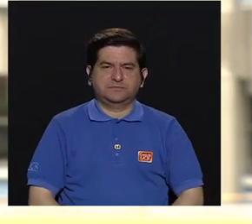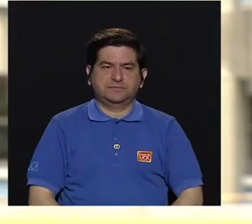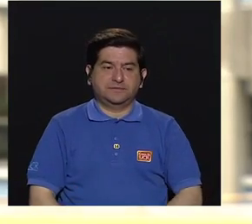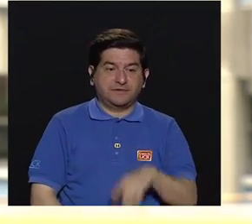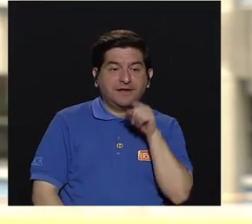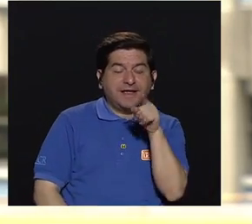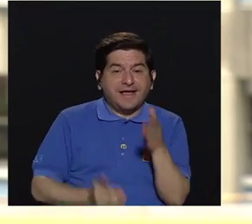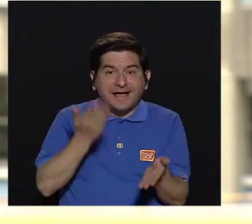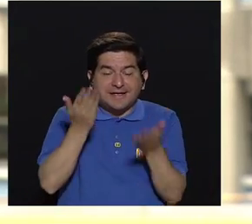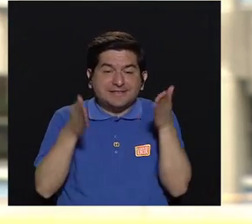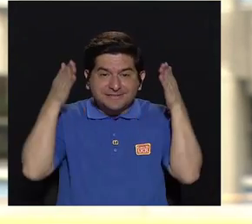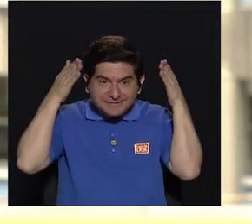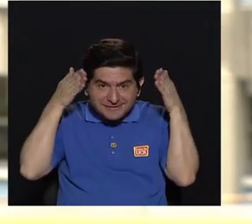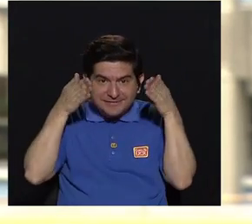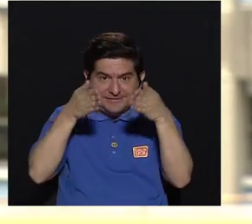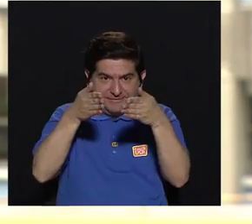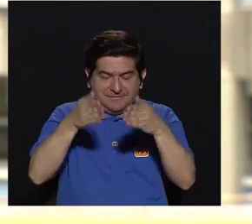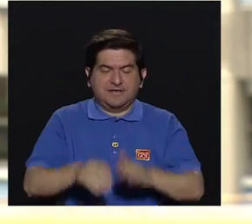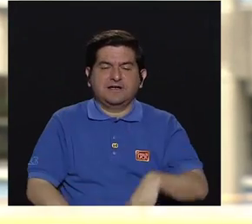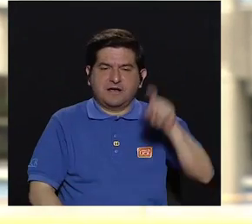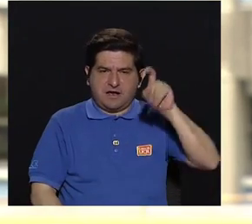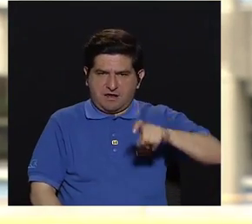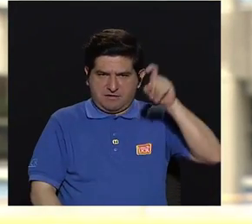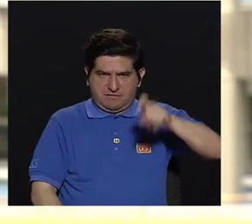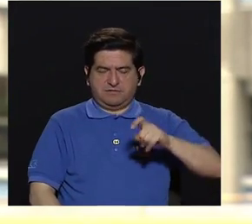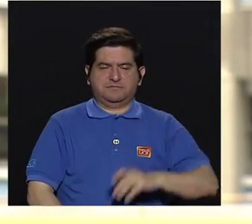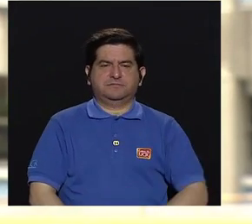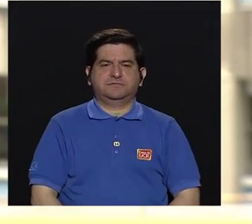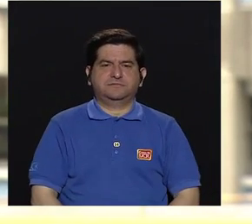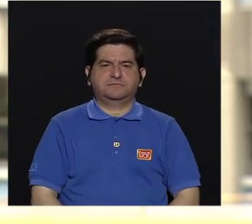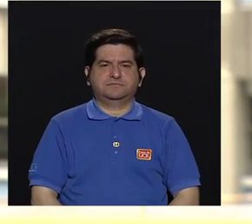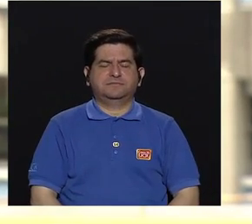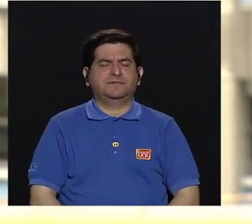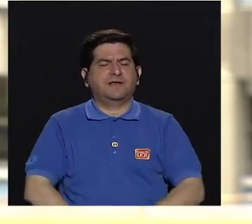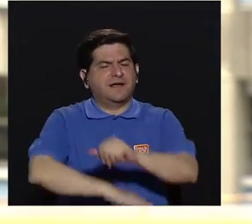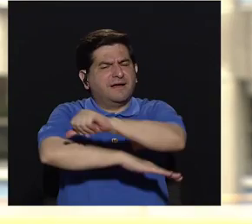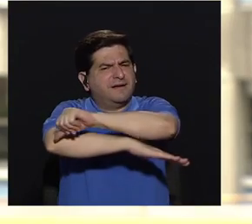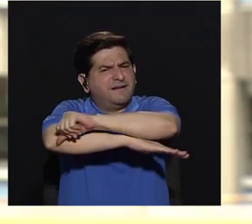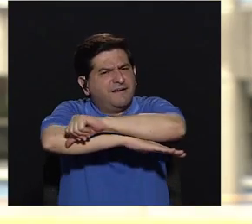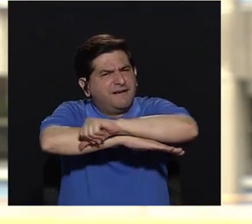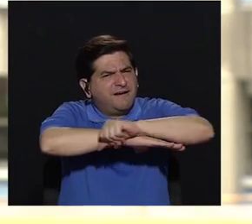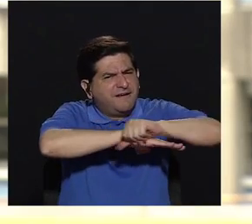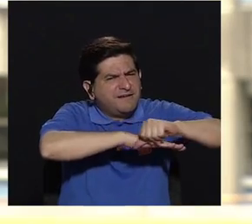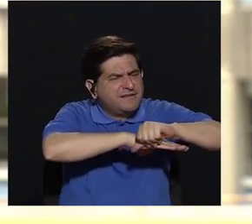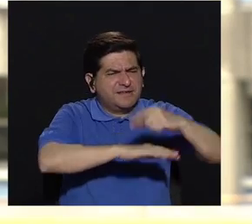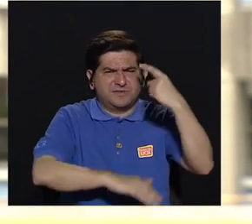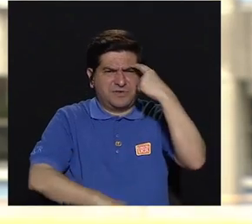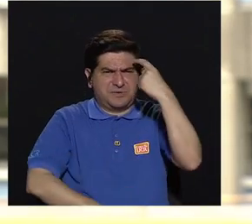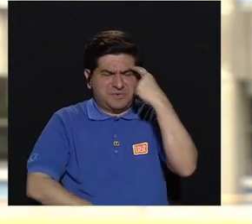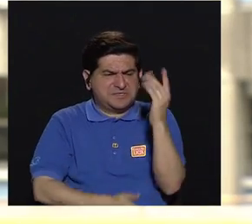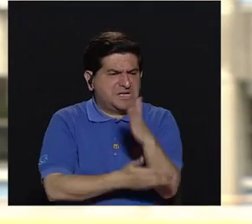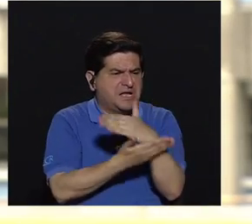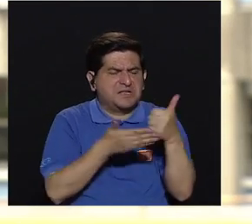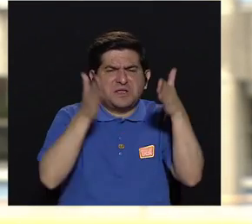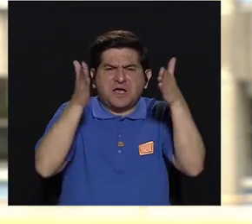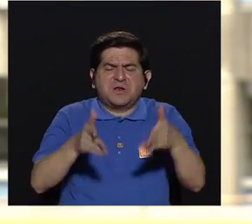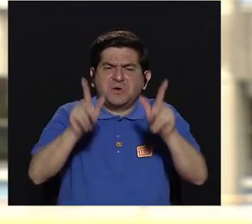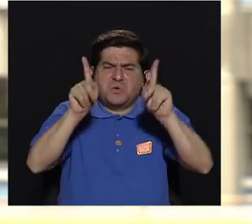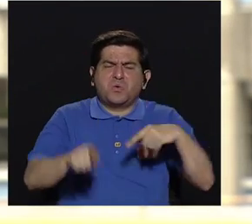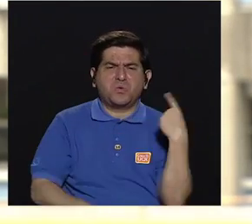Ese es el enfoque que se debe de tomar. Es una arquitectura no para unos,